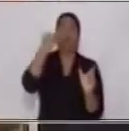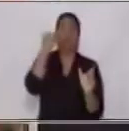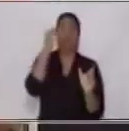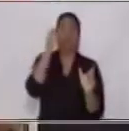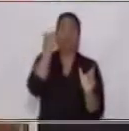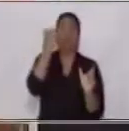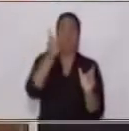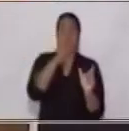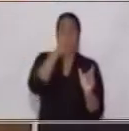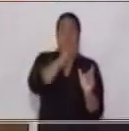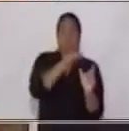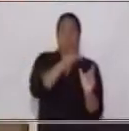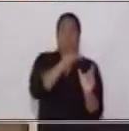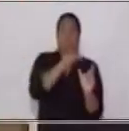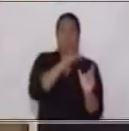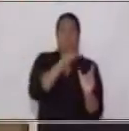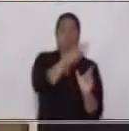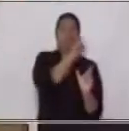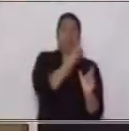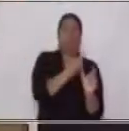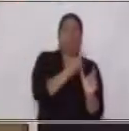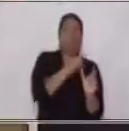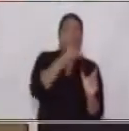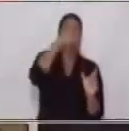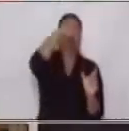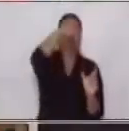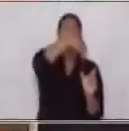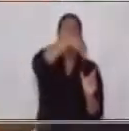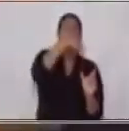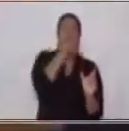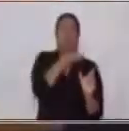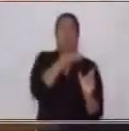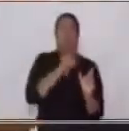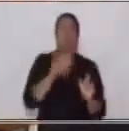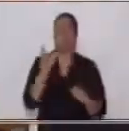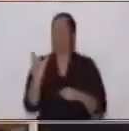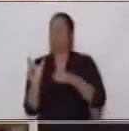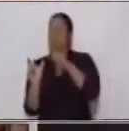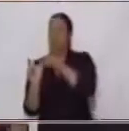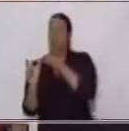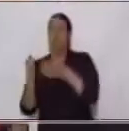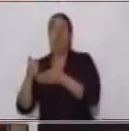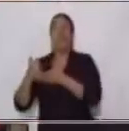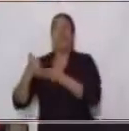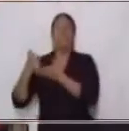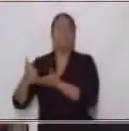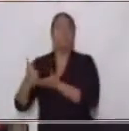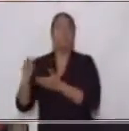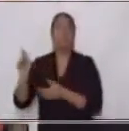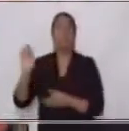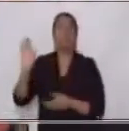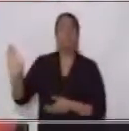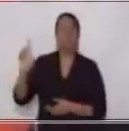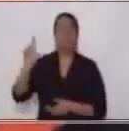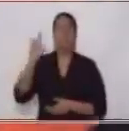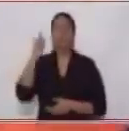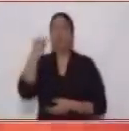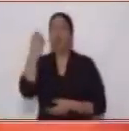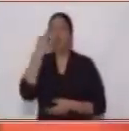y al mismo tiempo como núcleo del sujeto y ayuda a Luis como predicado y tenemos una acción que es la palabra